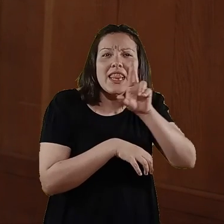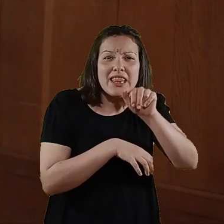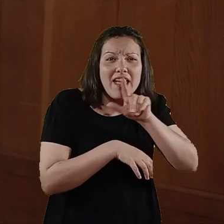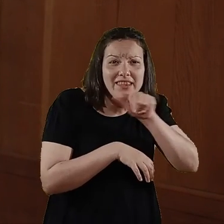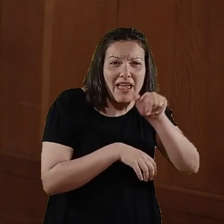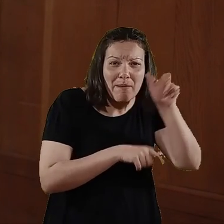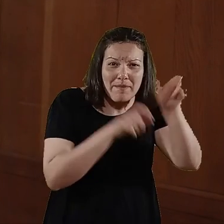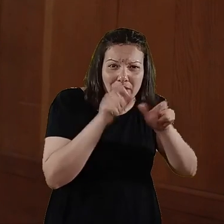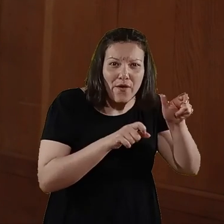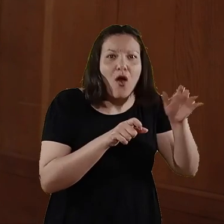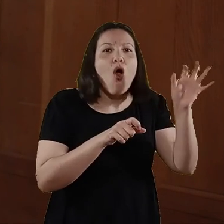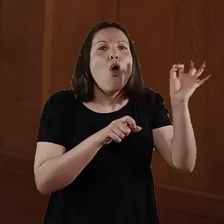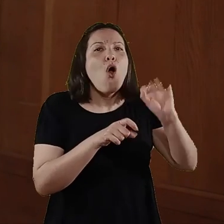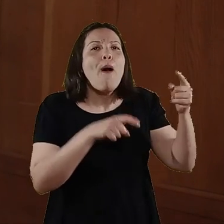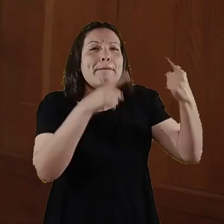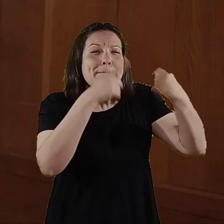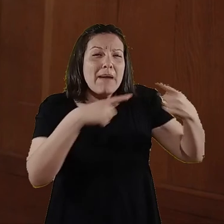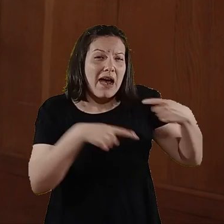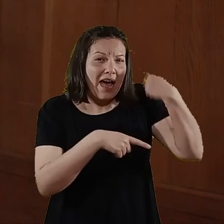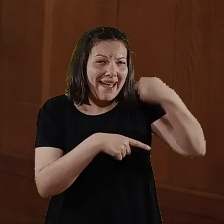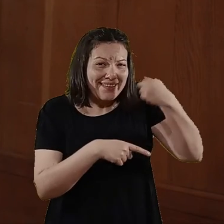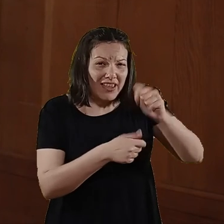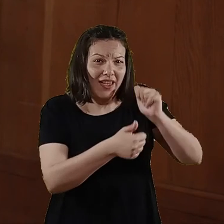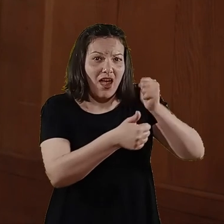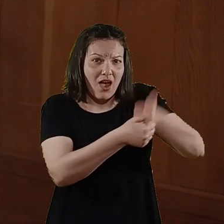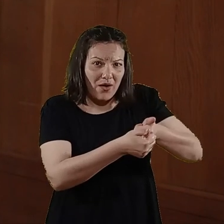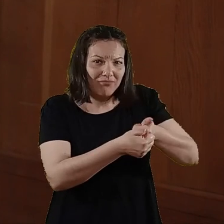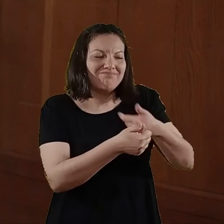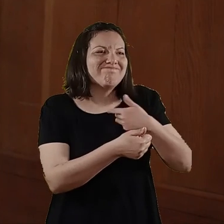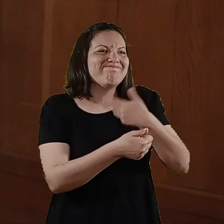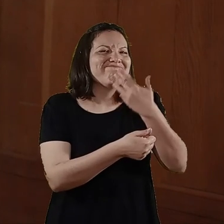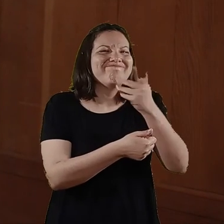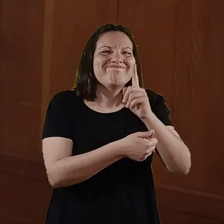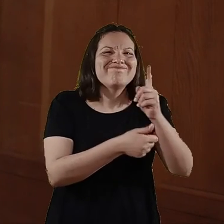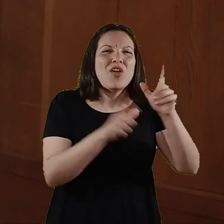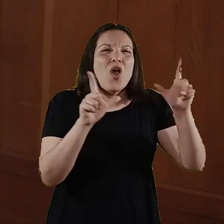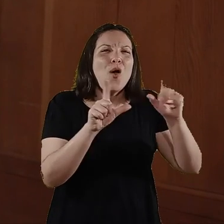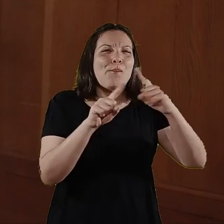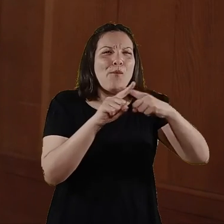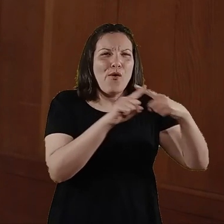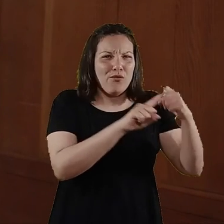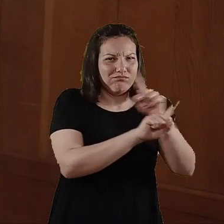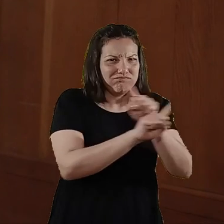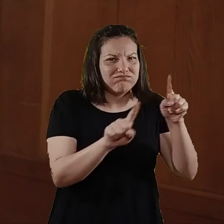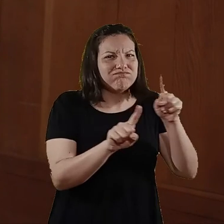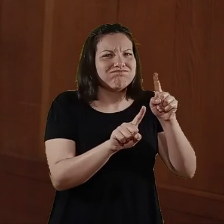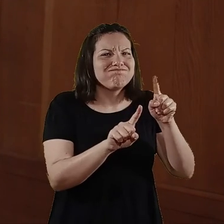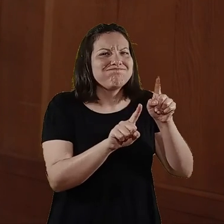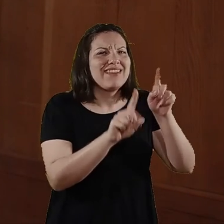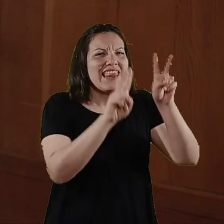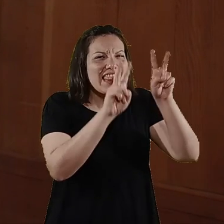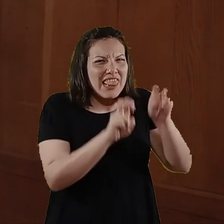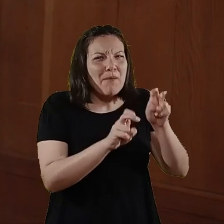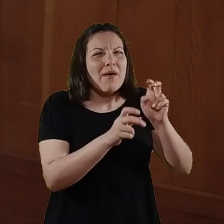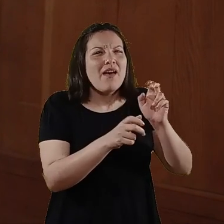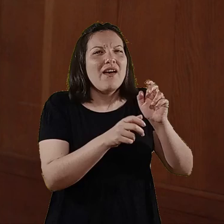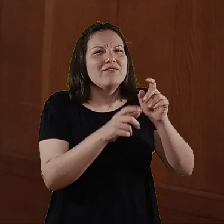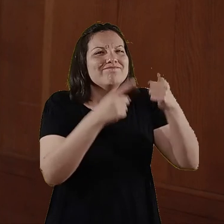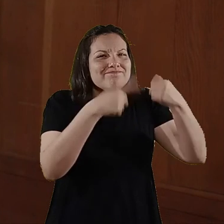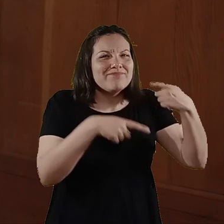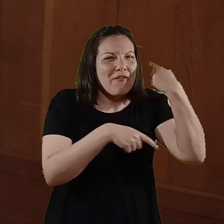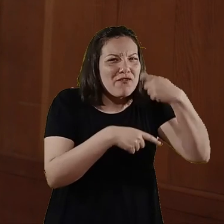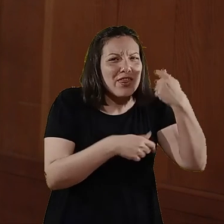o los materiales de contenido de abuso sexual, a mí no me gusta hablar de pornografía sino justamente de materiales de